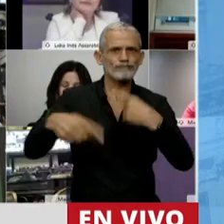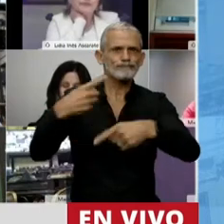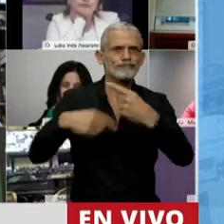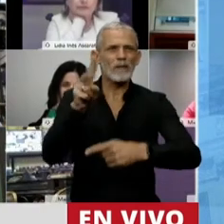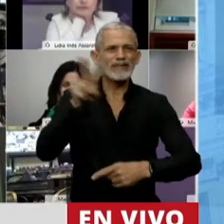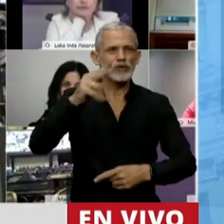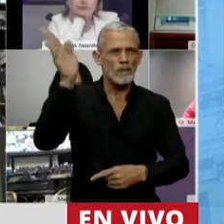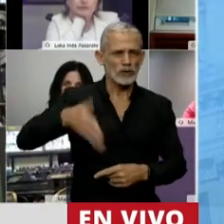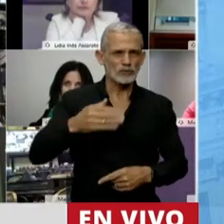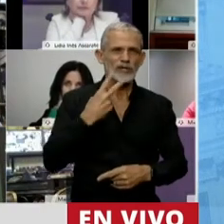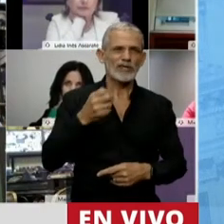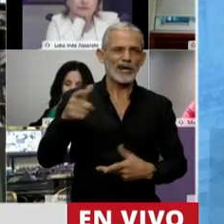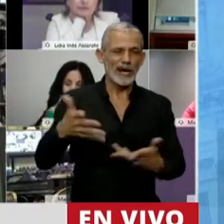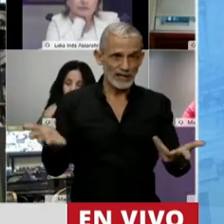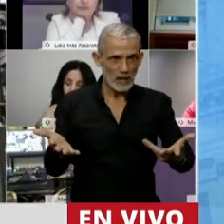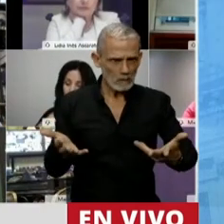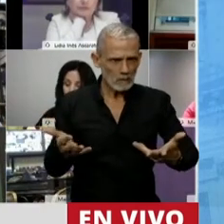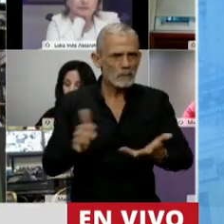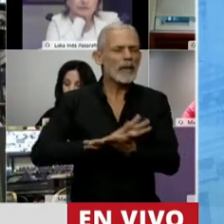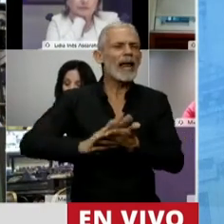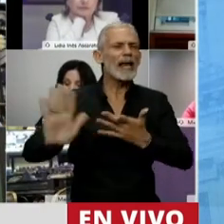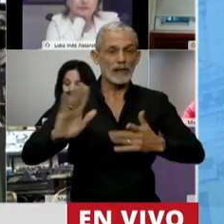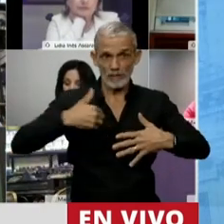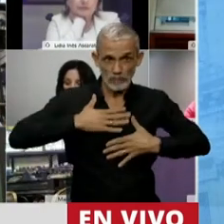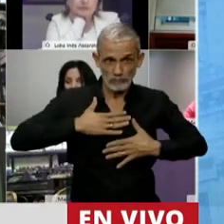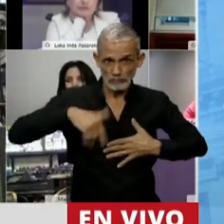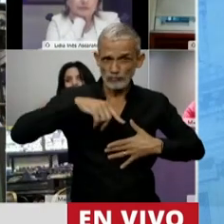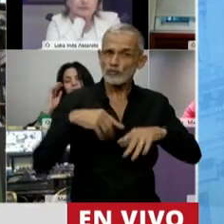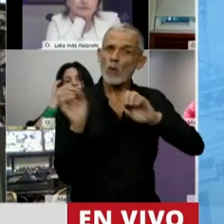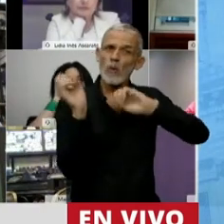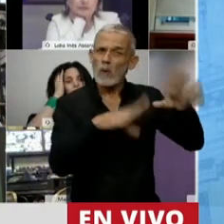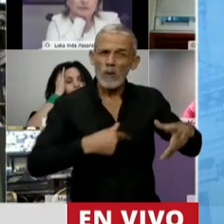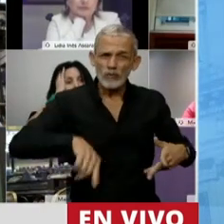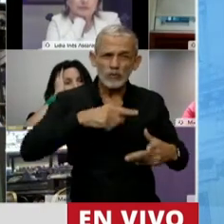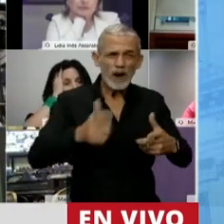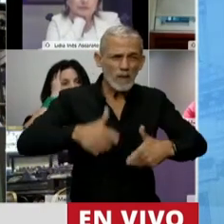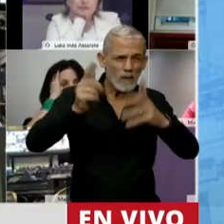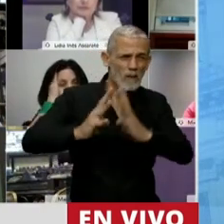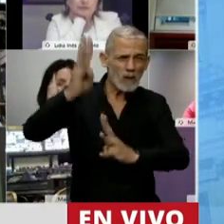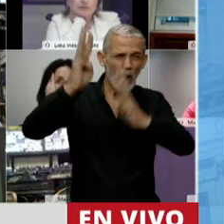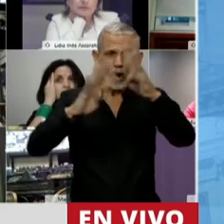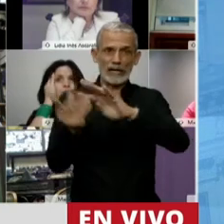todo acá para esto, que venga a Buenos Aires energía limpia. Nosotros con los residuos forestales podemos